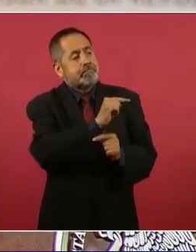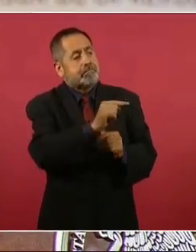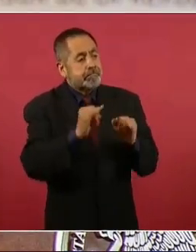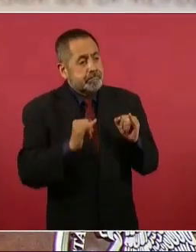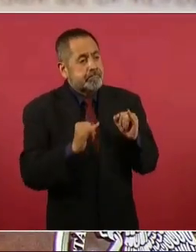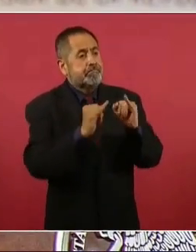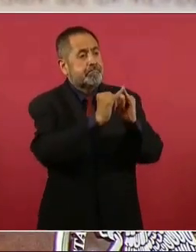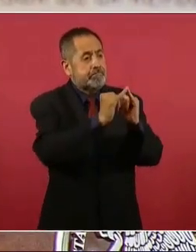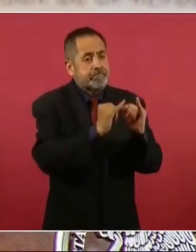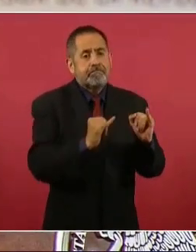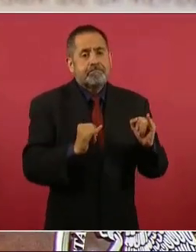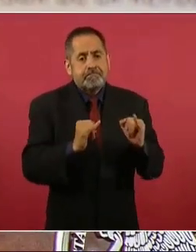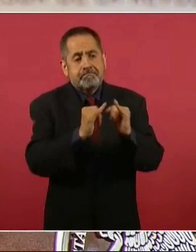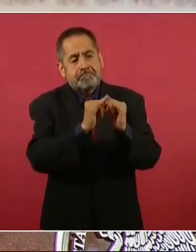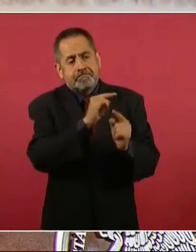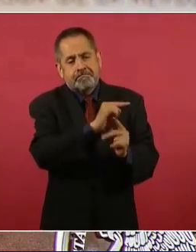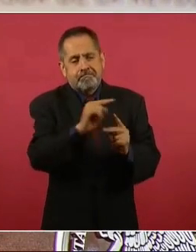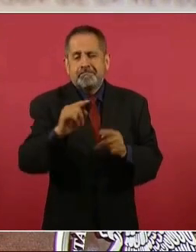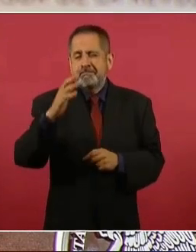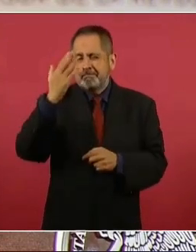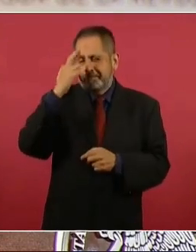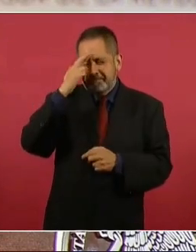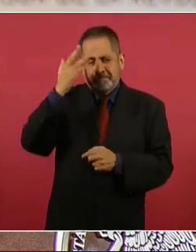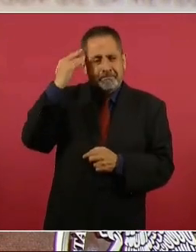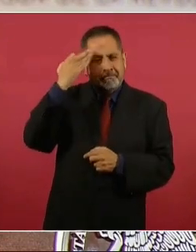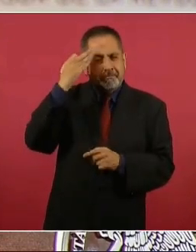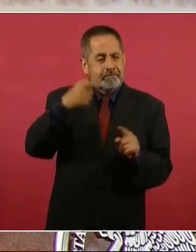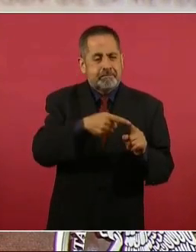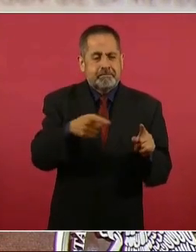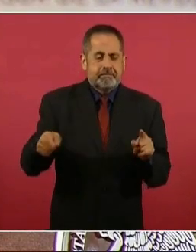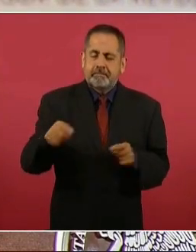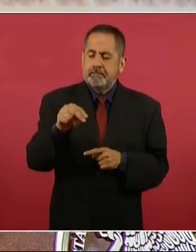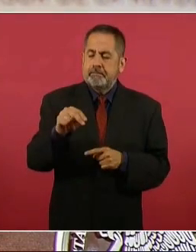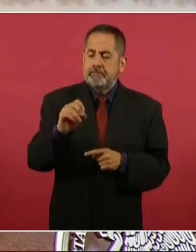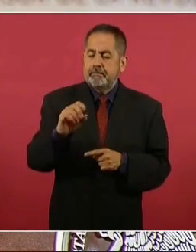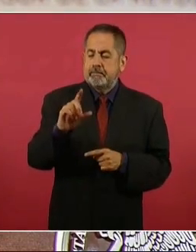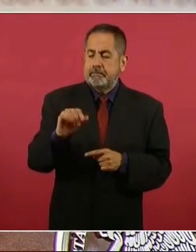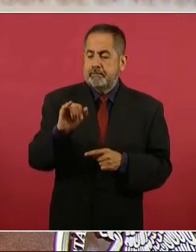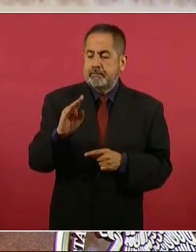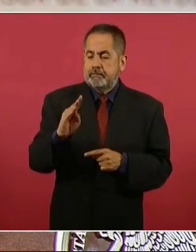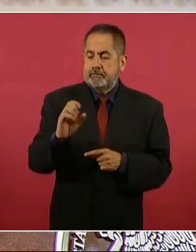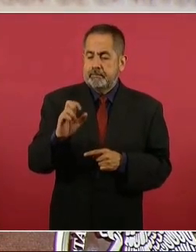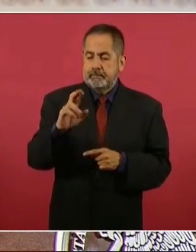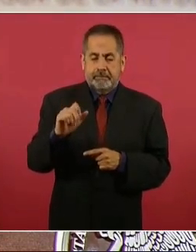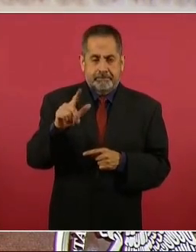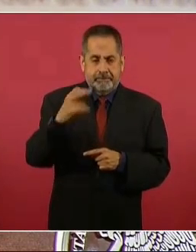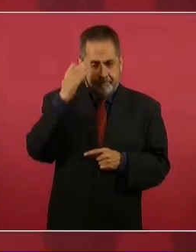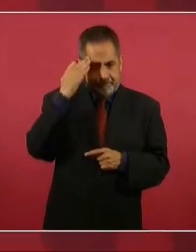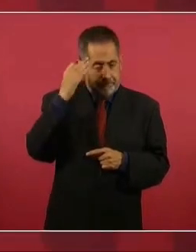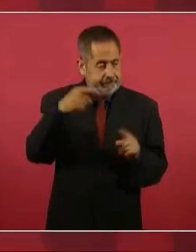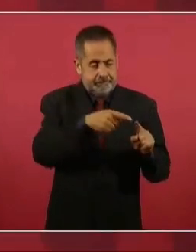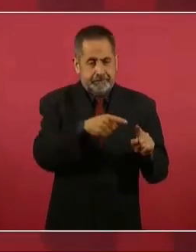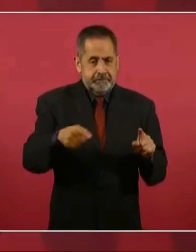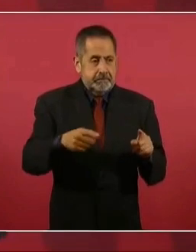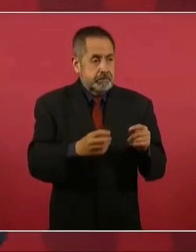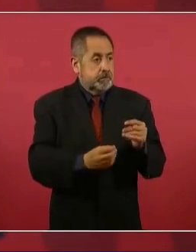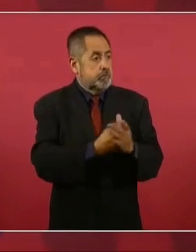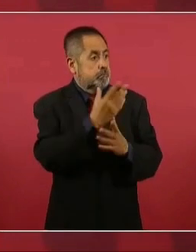del periodo neoliberal, que surgieron como